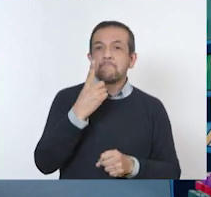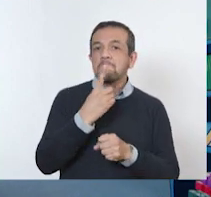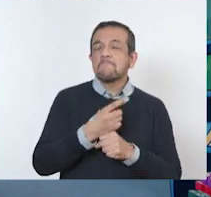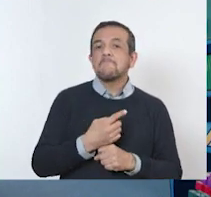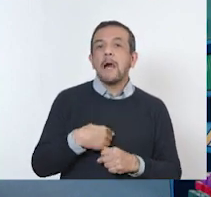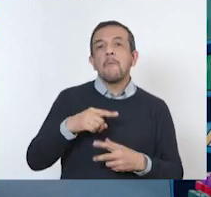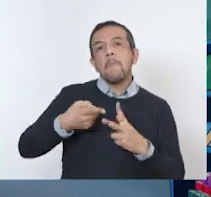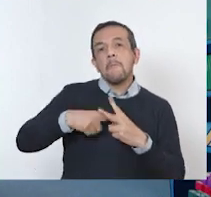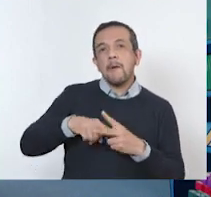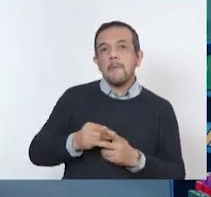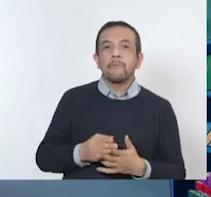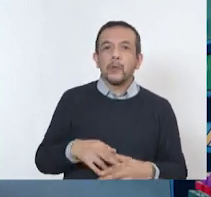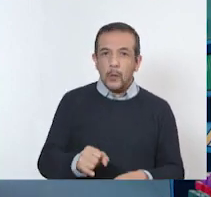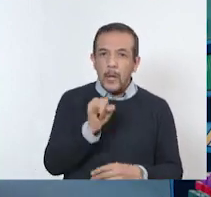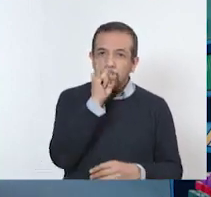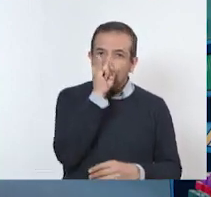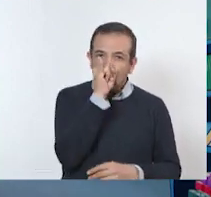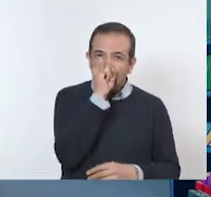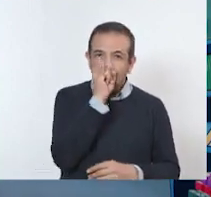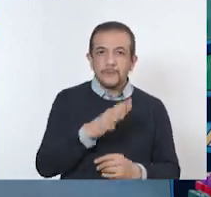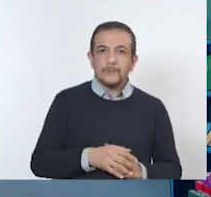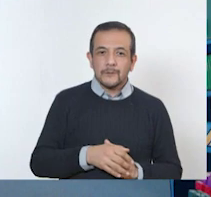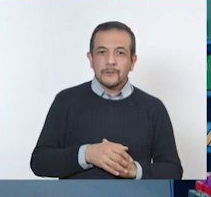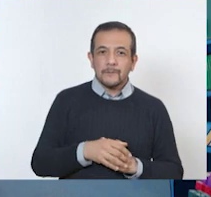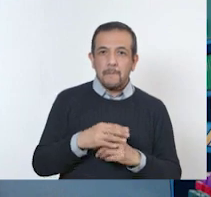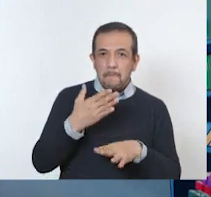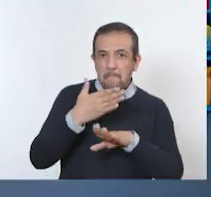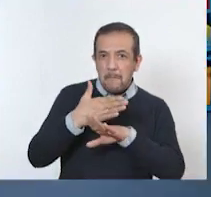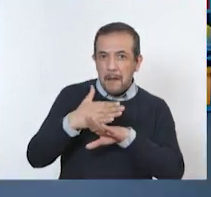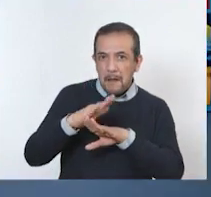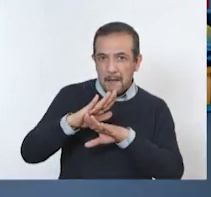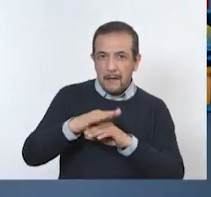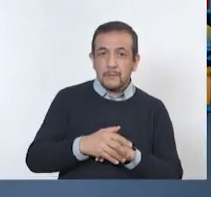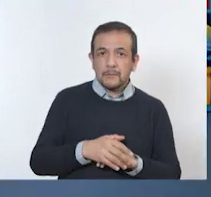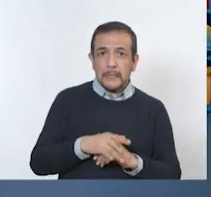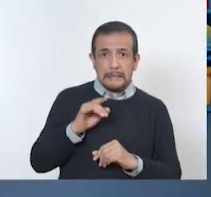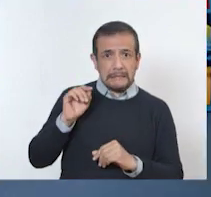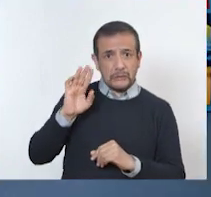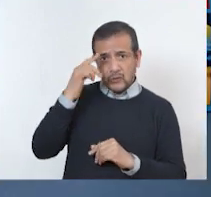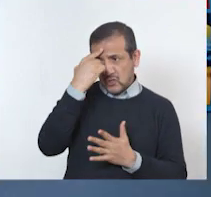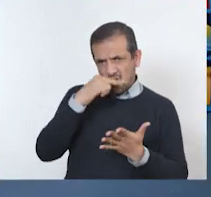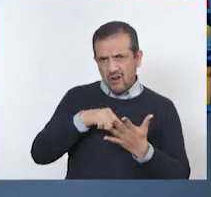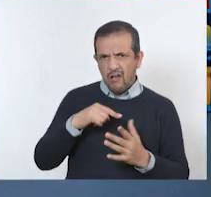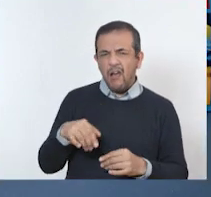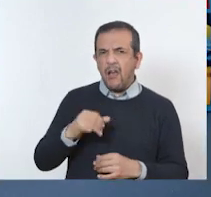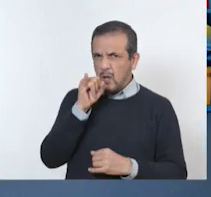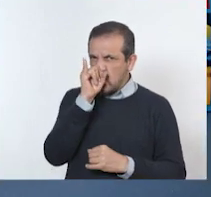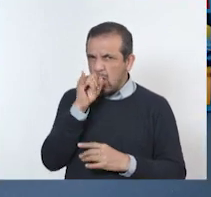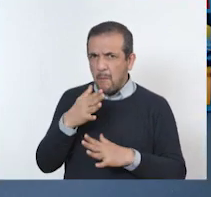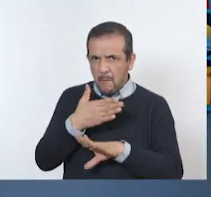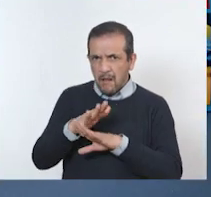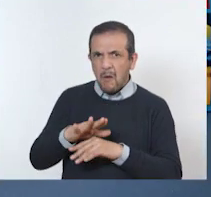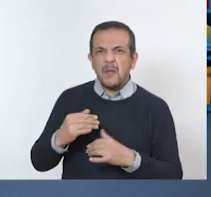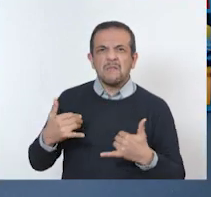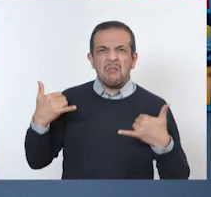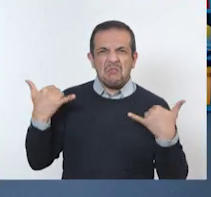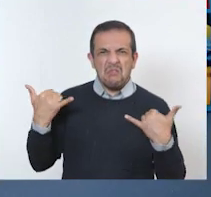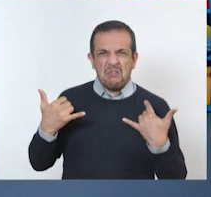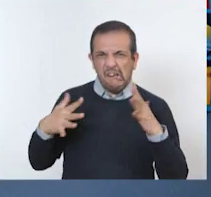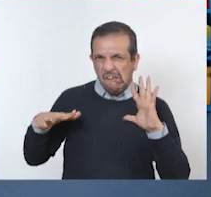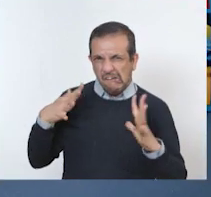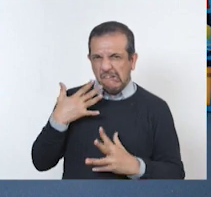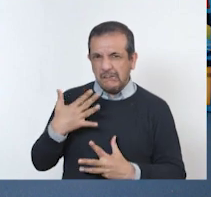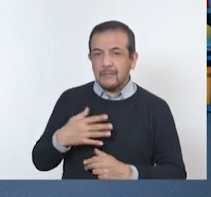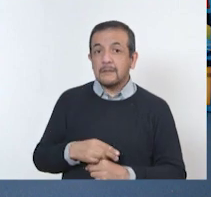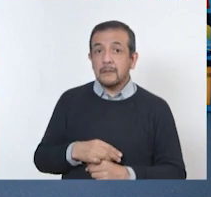con el rinoceronte blanco? Yo creo que es un animal salvaje, maestro. ¿Y ustedes qué piensan, chicos? ¿Qué